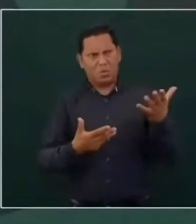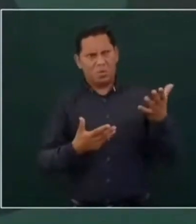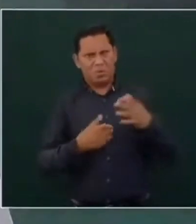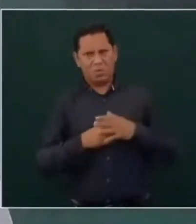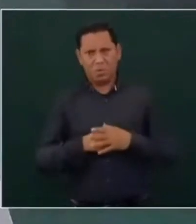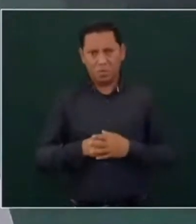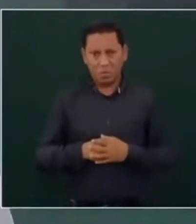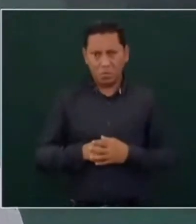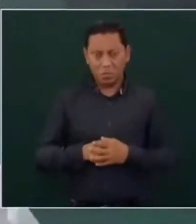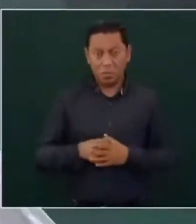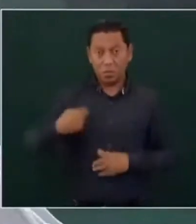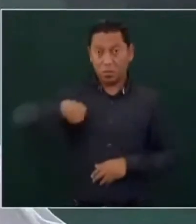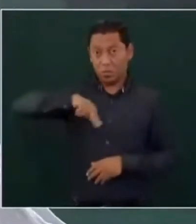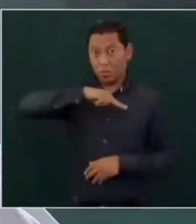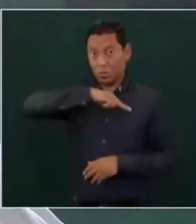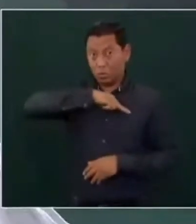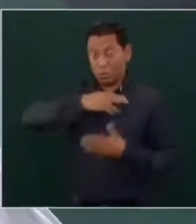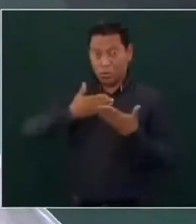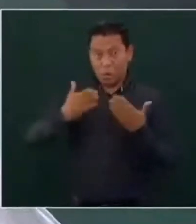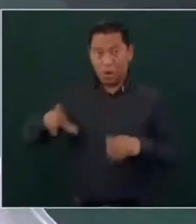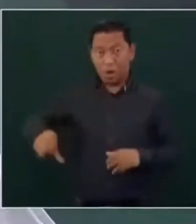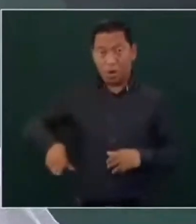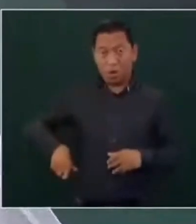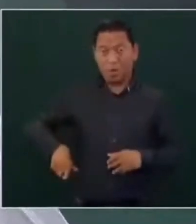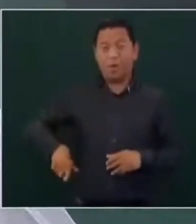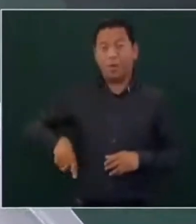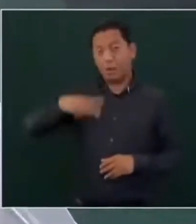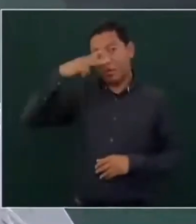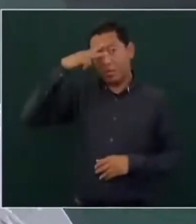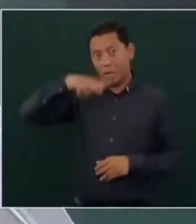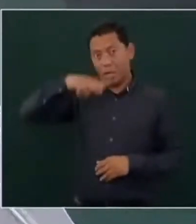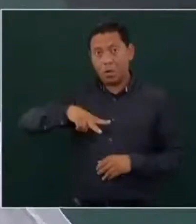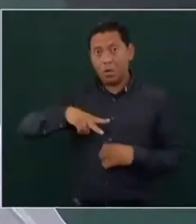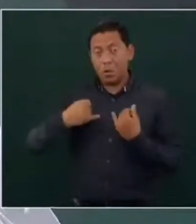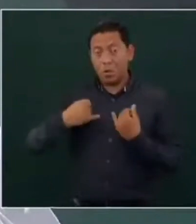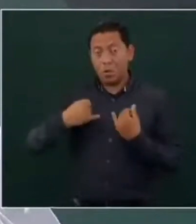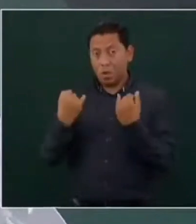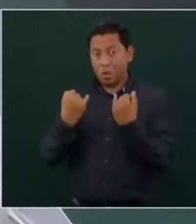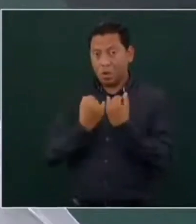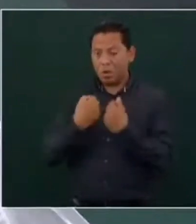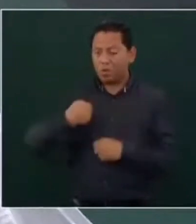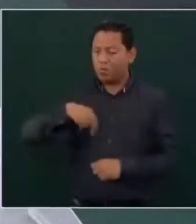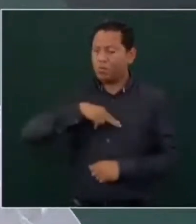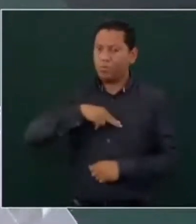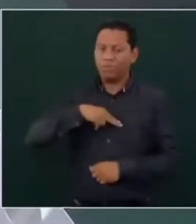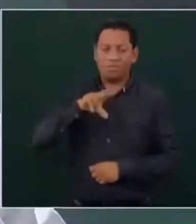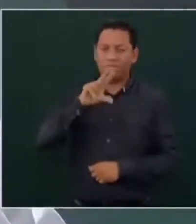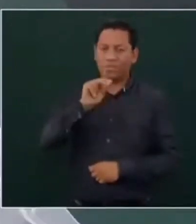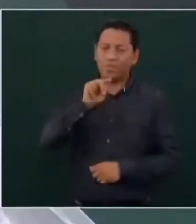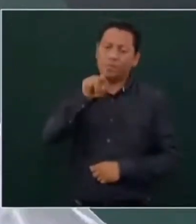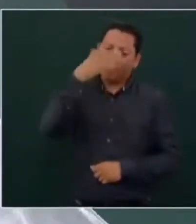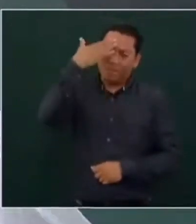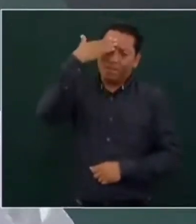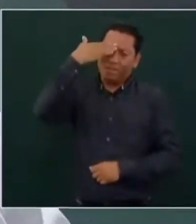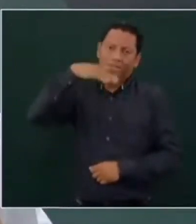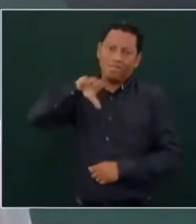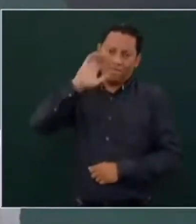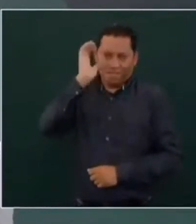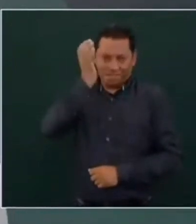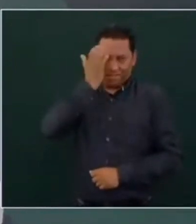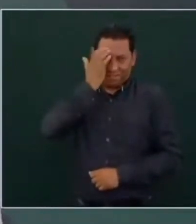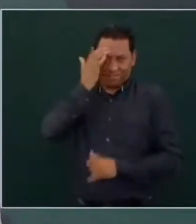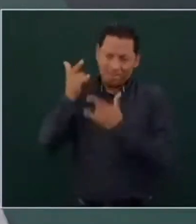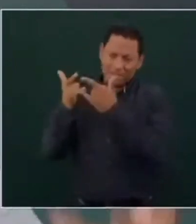diferencias en las comunidades pues ustedes conocen bien la historia como